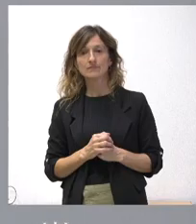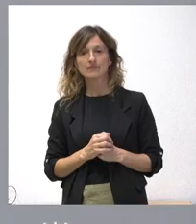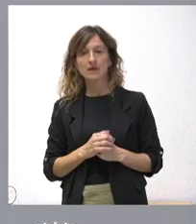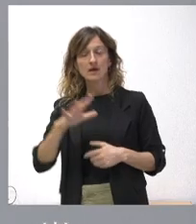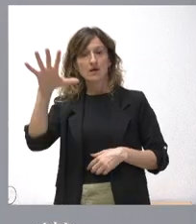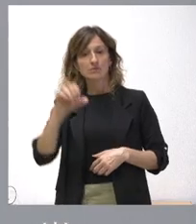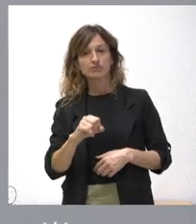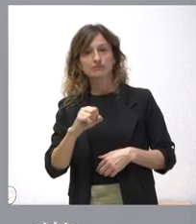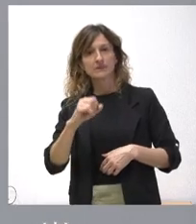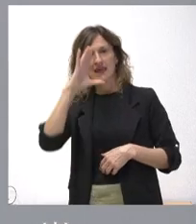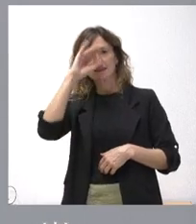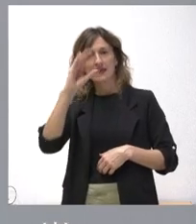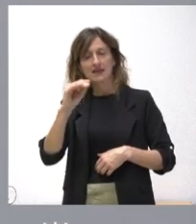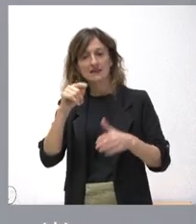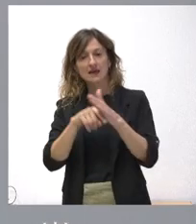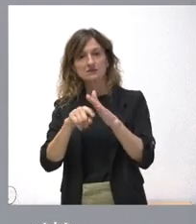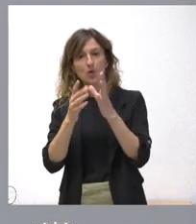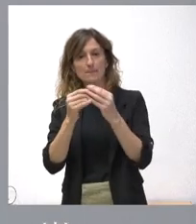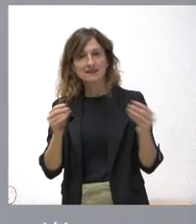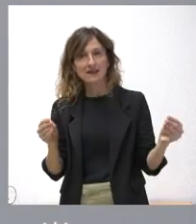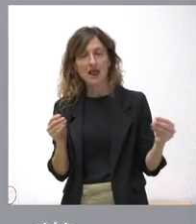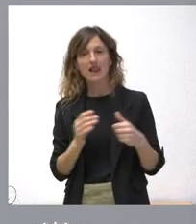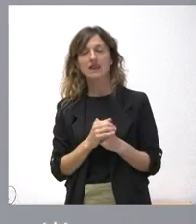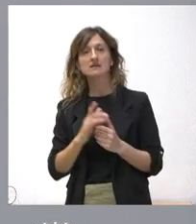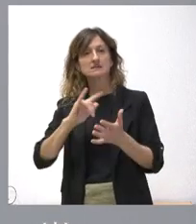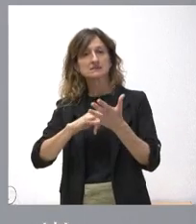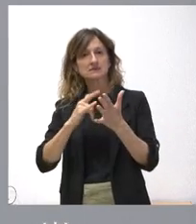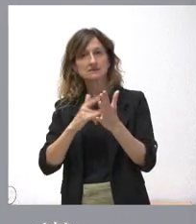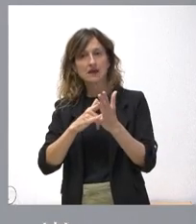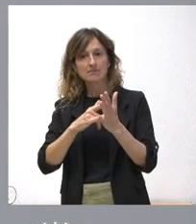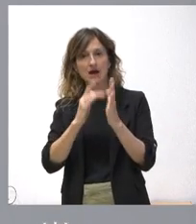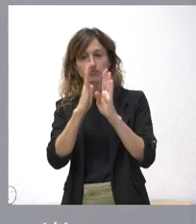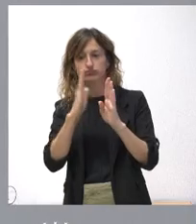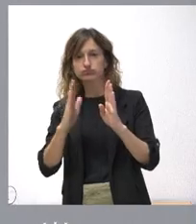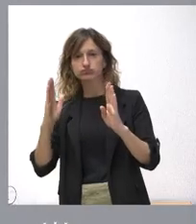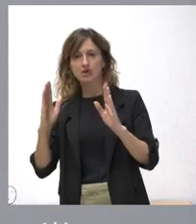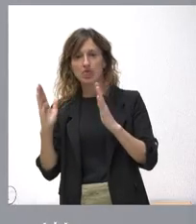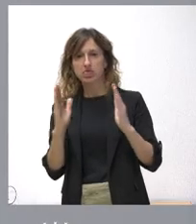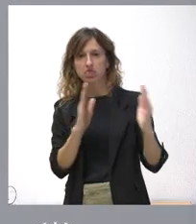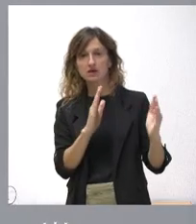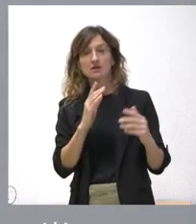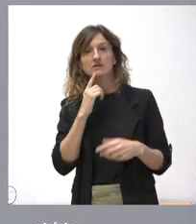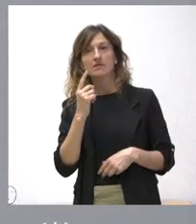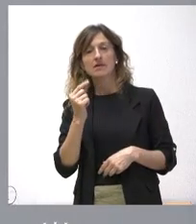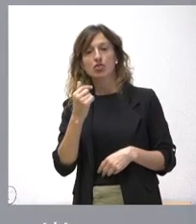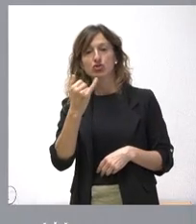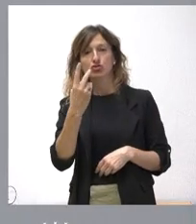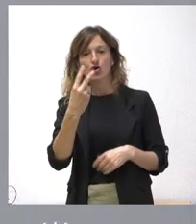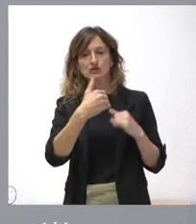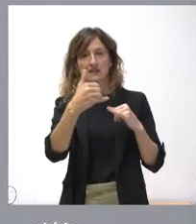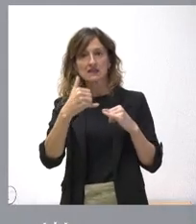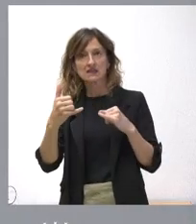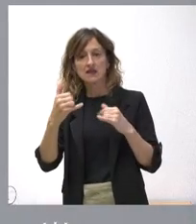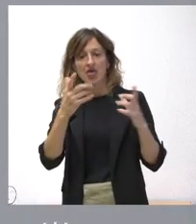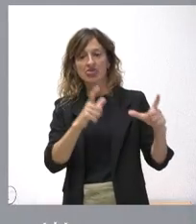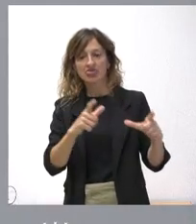equipamiento inteligente y automático de gestión del material mediante un sistema de carruseles horizontales que constará al menos de dos líneas y un número de